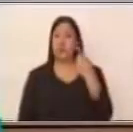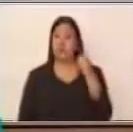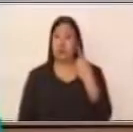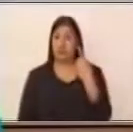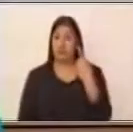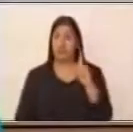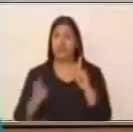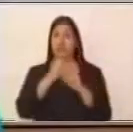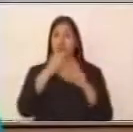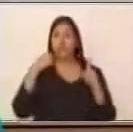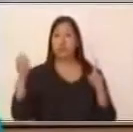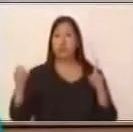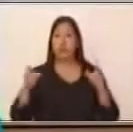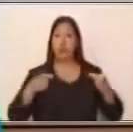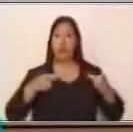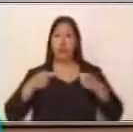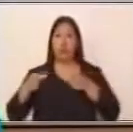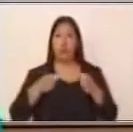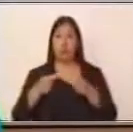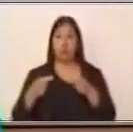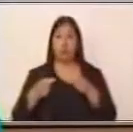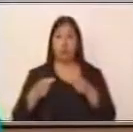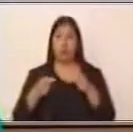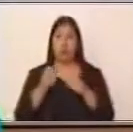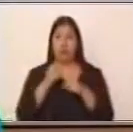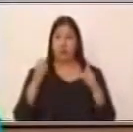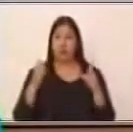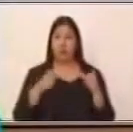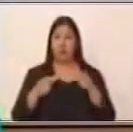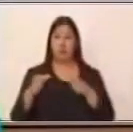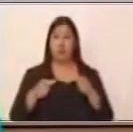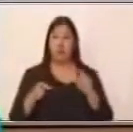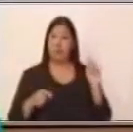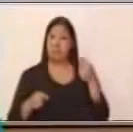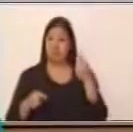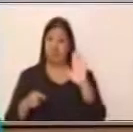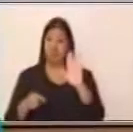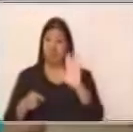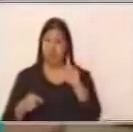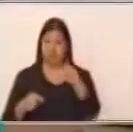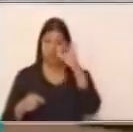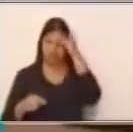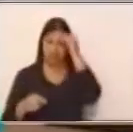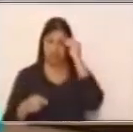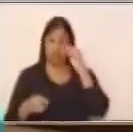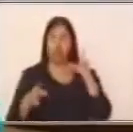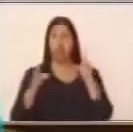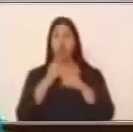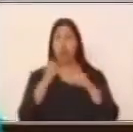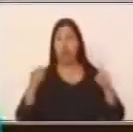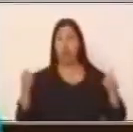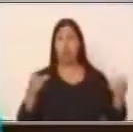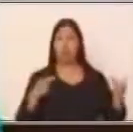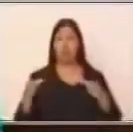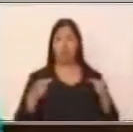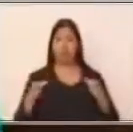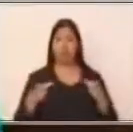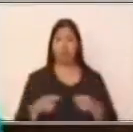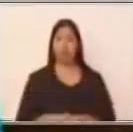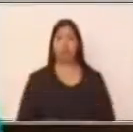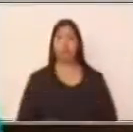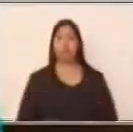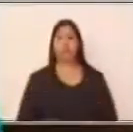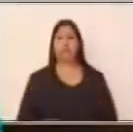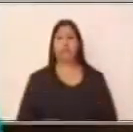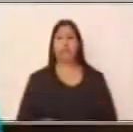coordinadas. Esa es la primera clasificación de las oraciones compuestas. ¿Sí? Y en el